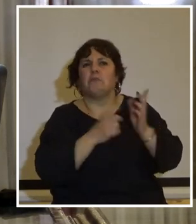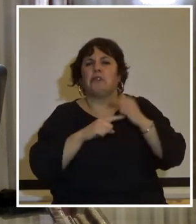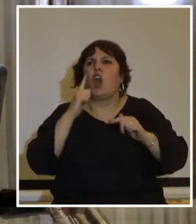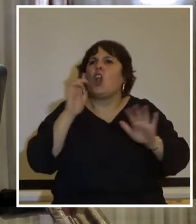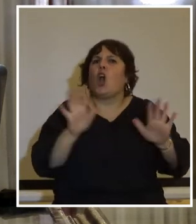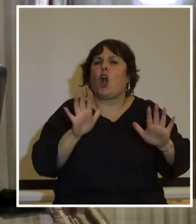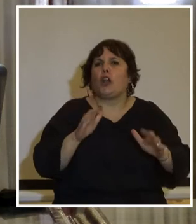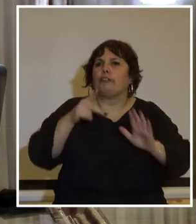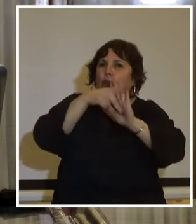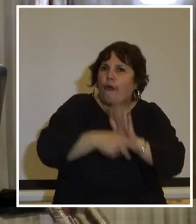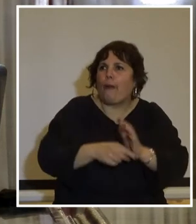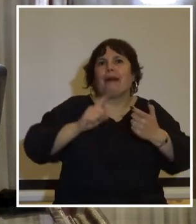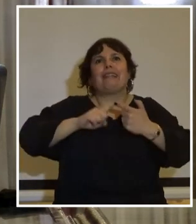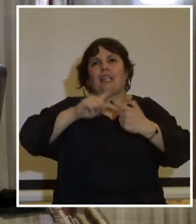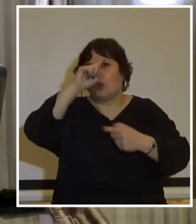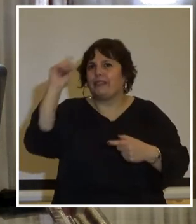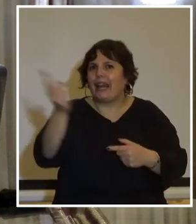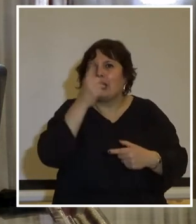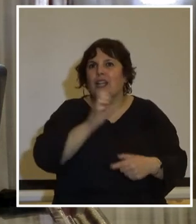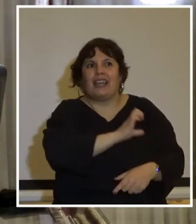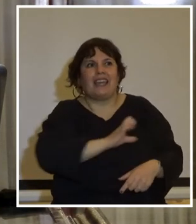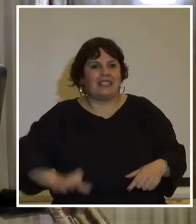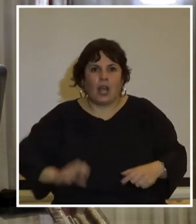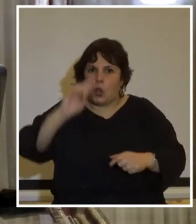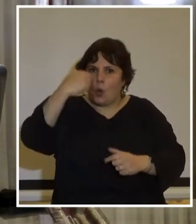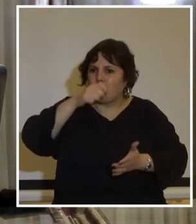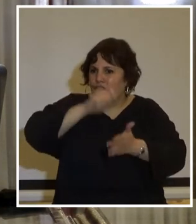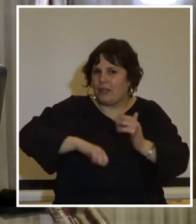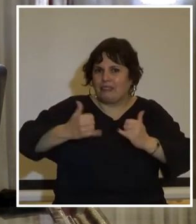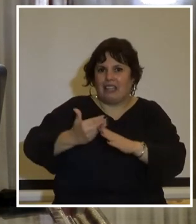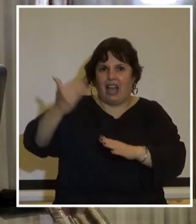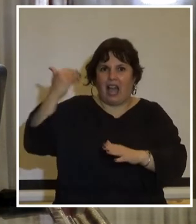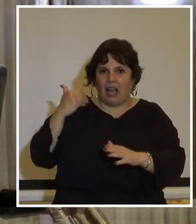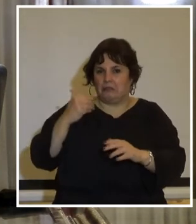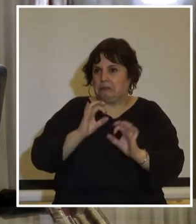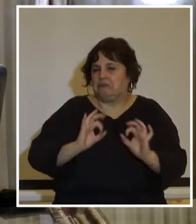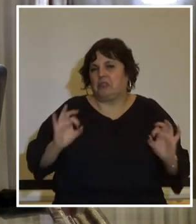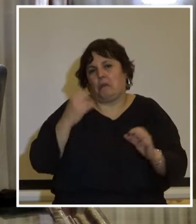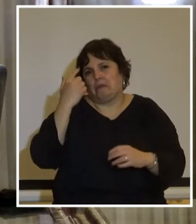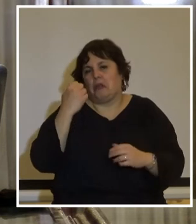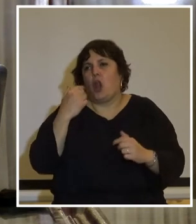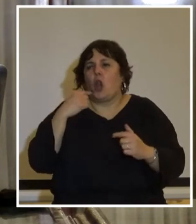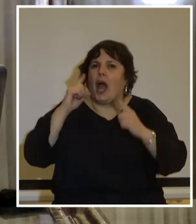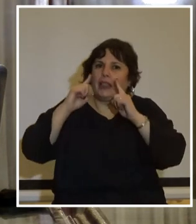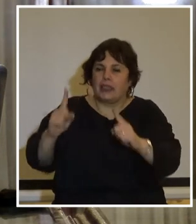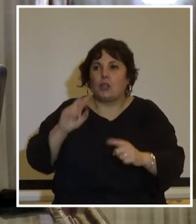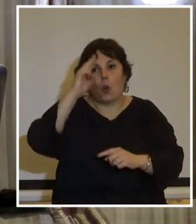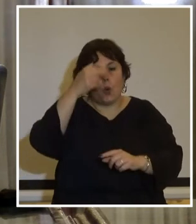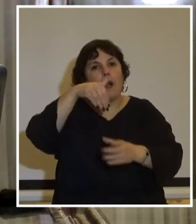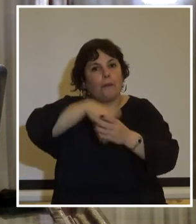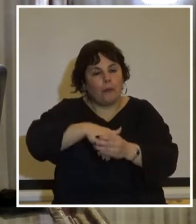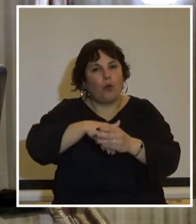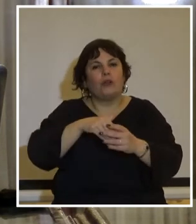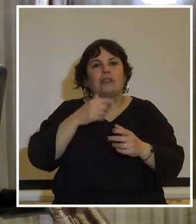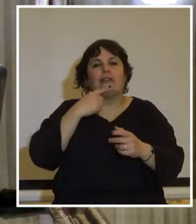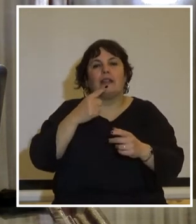normas y tratados internacionales que el estado uruguayo ya había ratificado y otros que había firmado en Uruguay había votado y ratificado